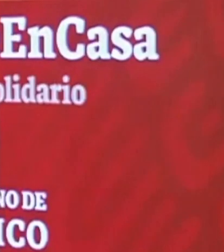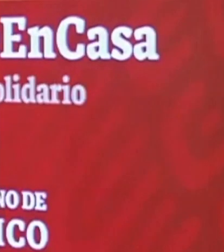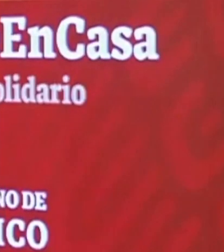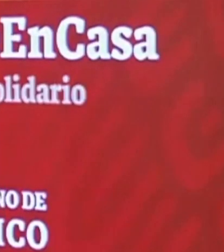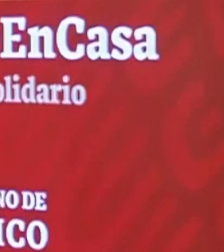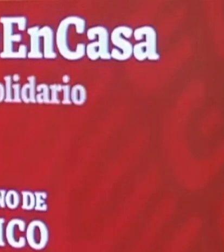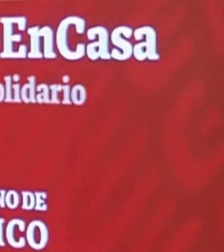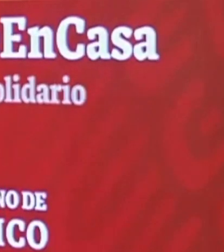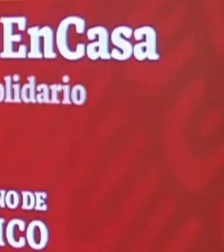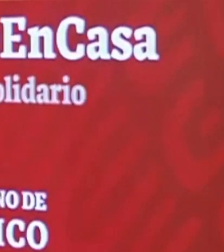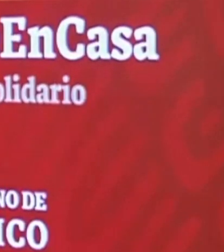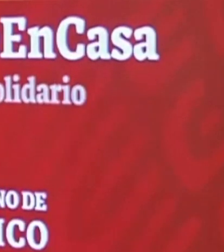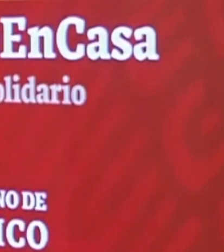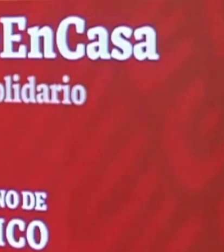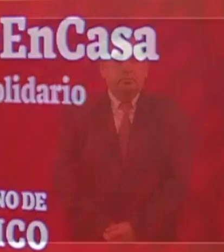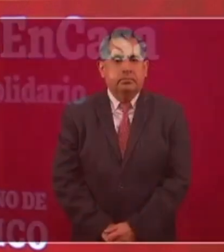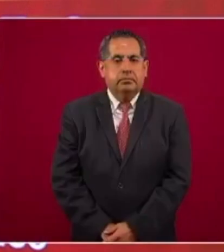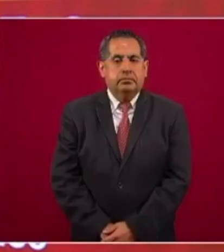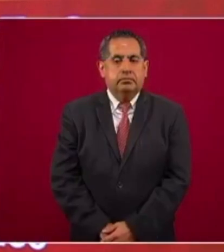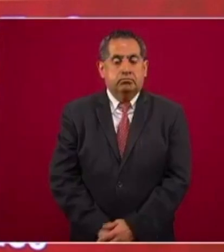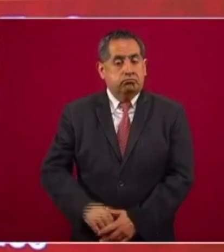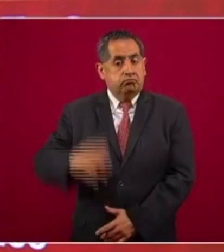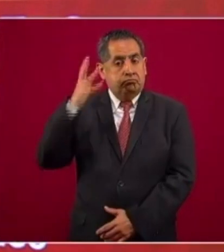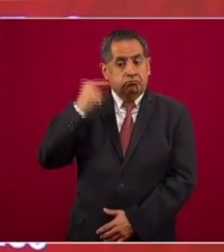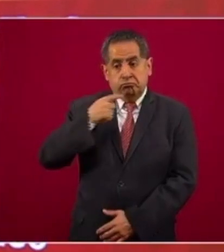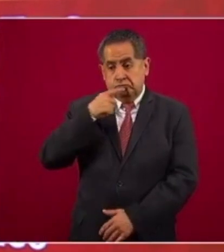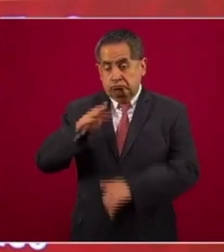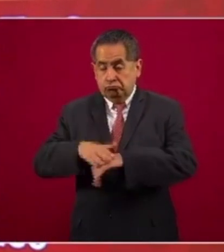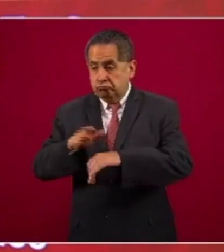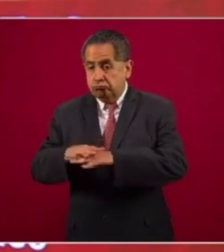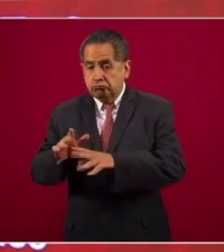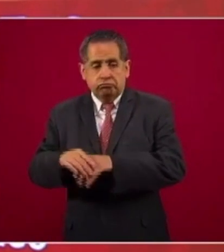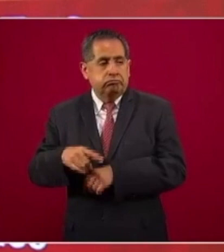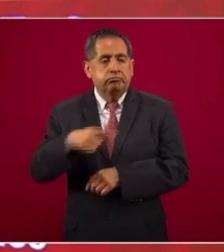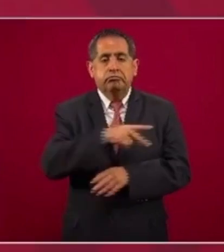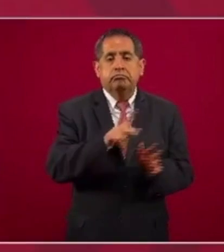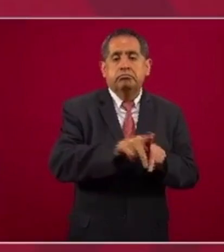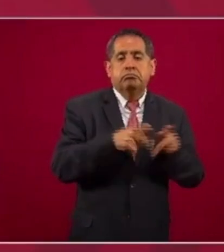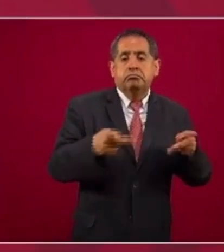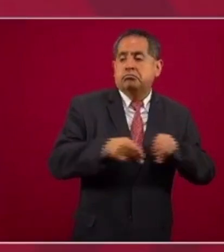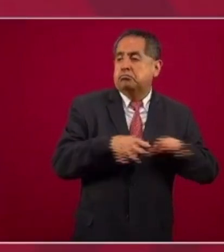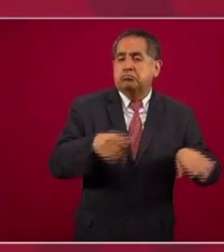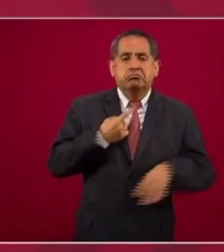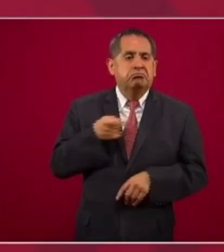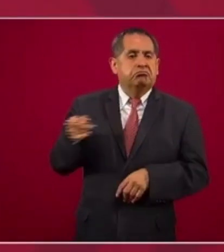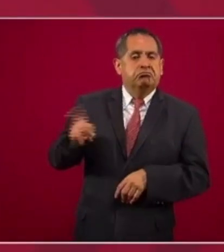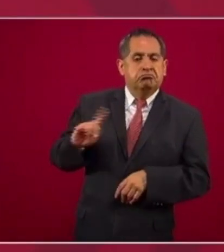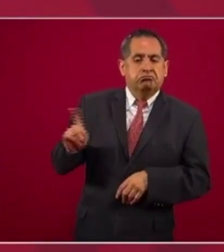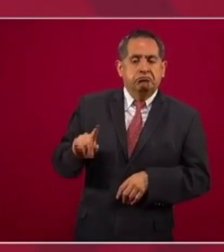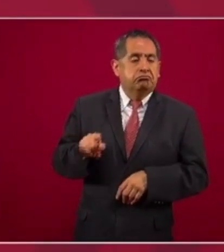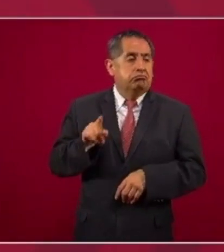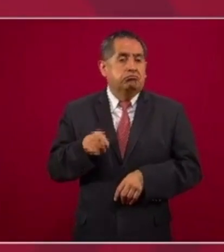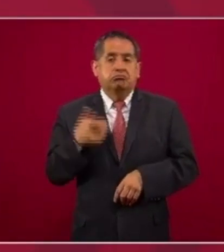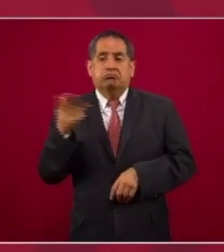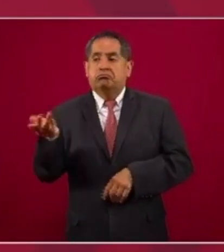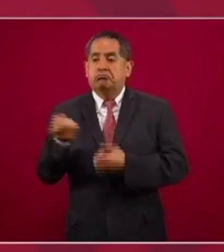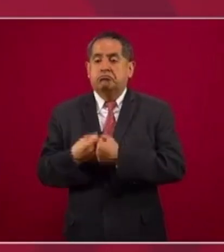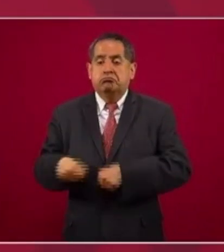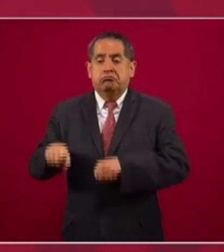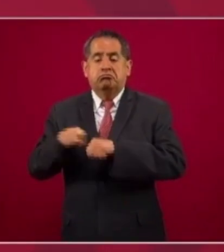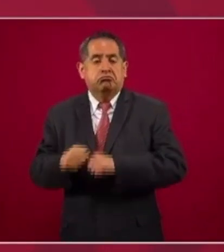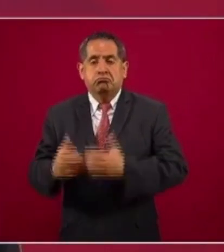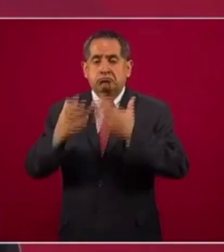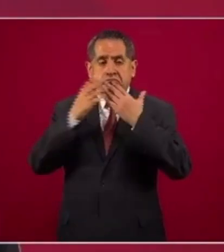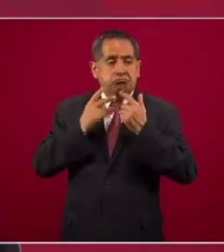de que no era cierto, de que se había solicitado información a socios y que no